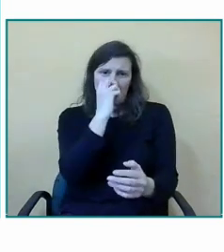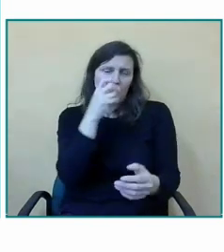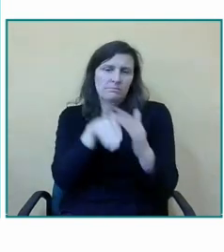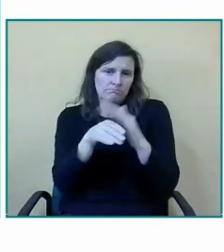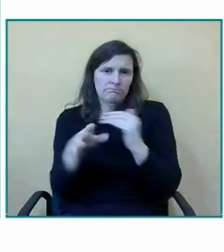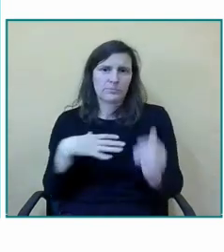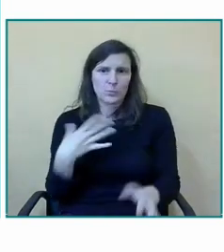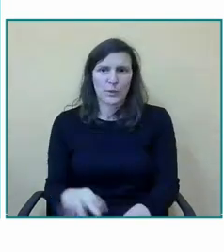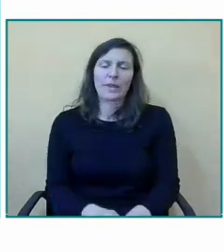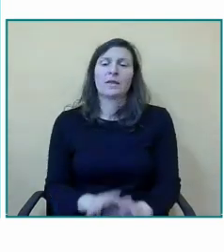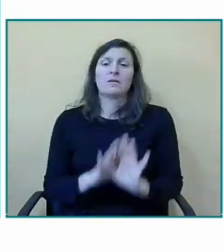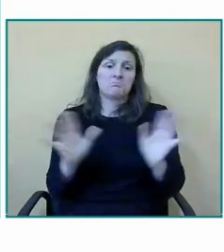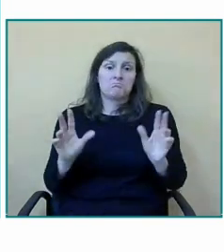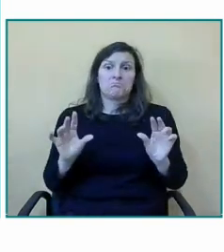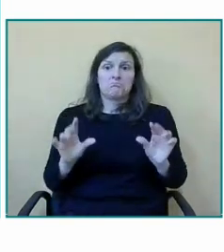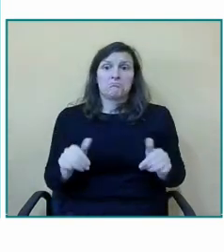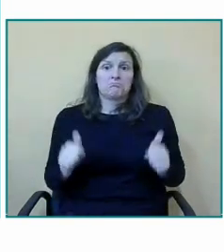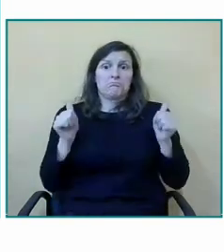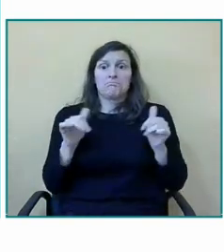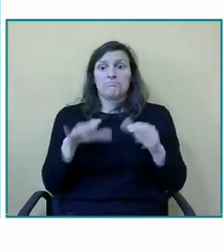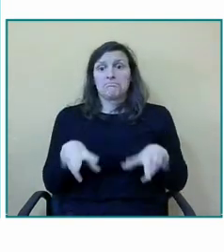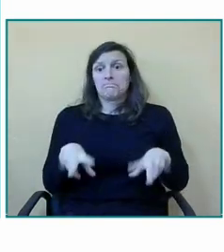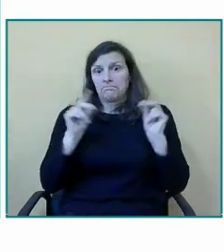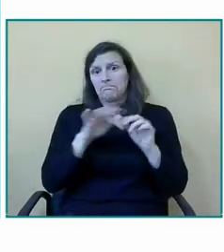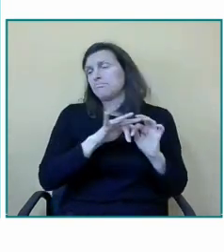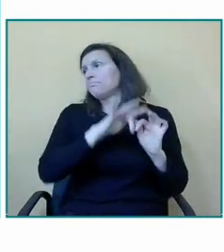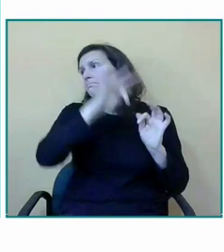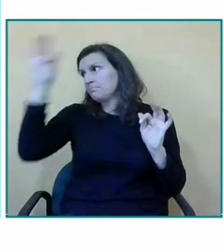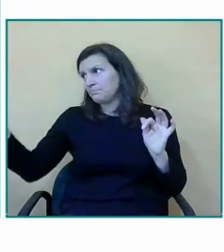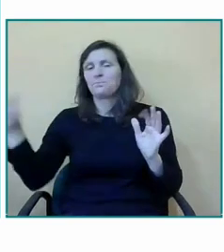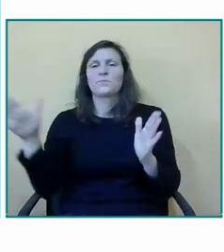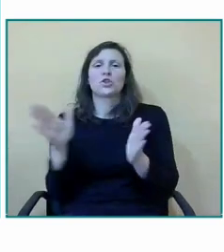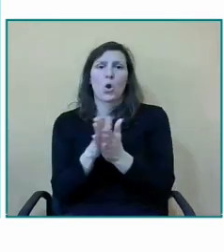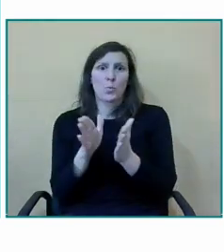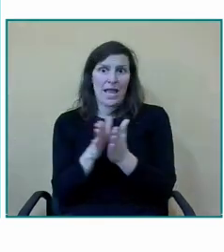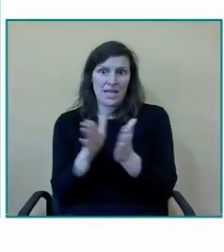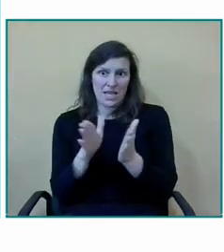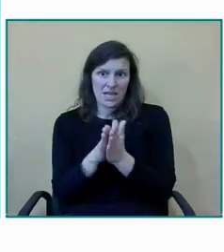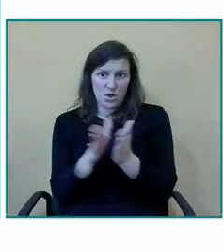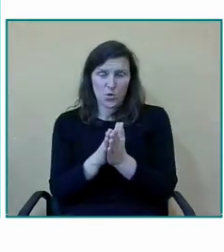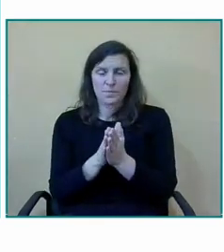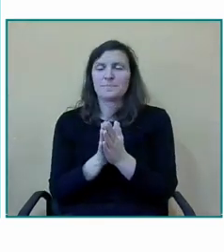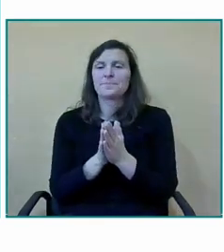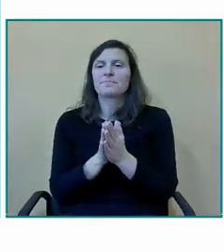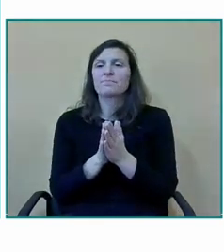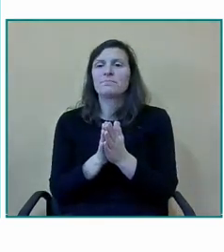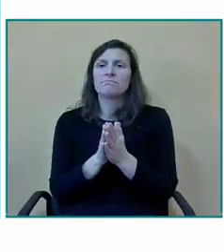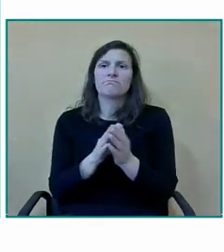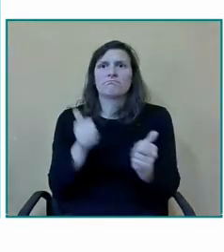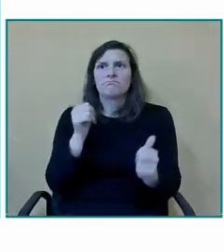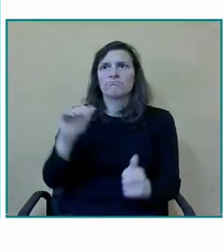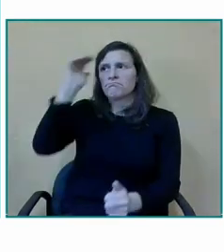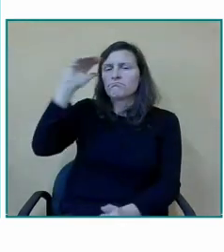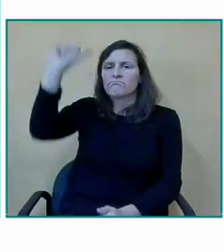un poquito más tarde y daros la oportunidad de tener toda vuestra atención pues con